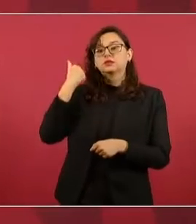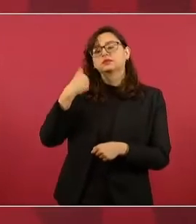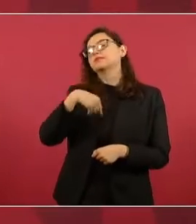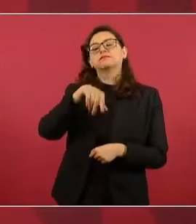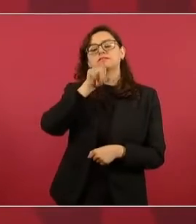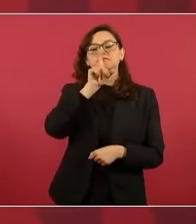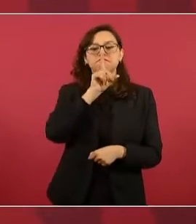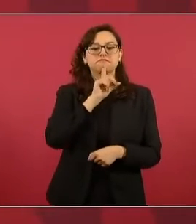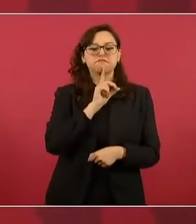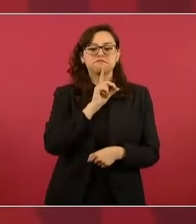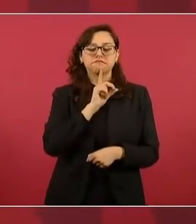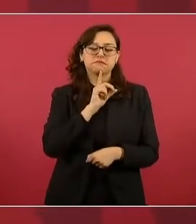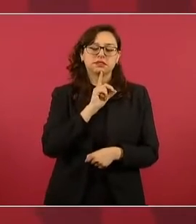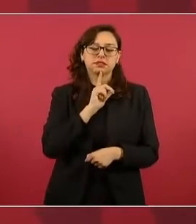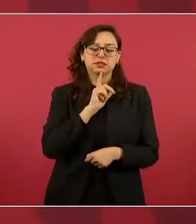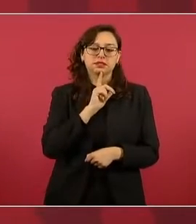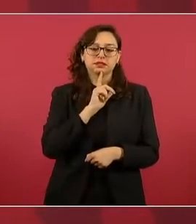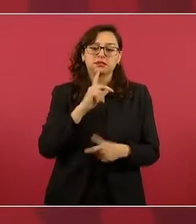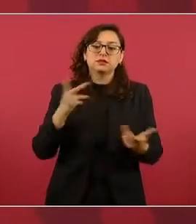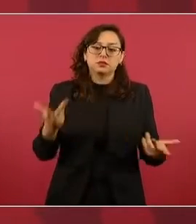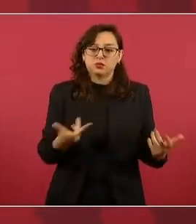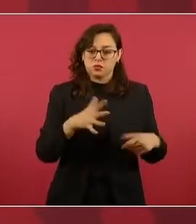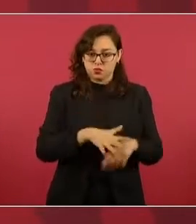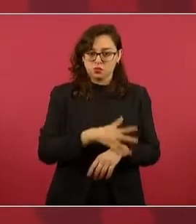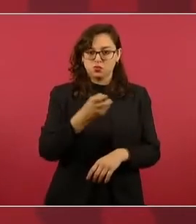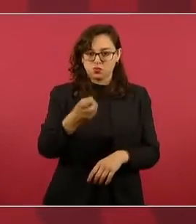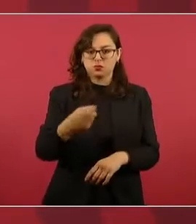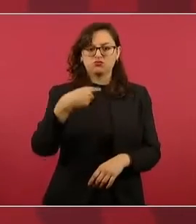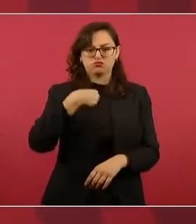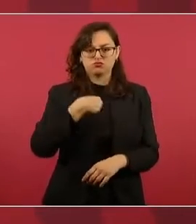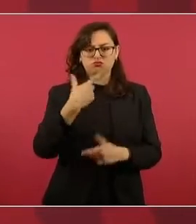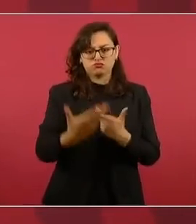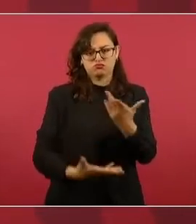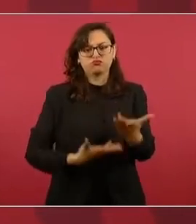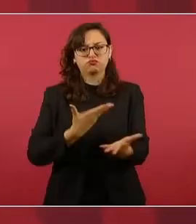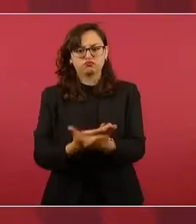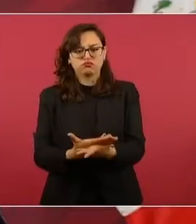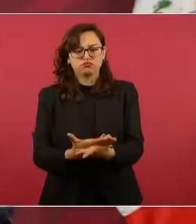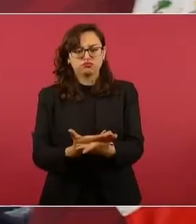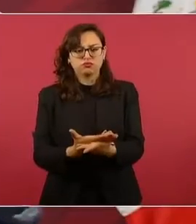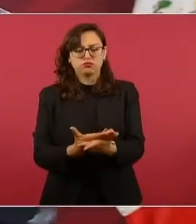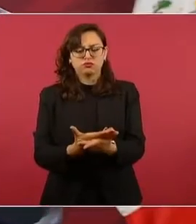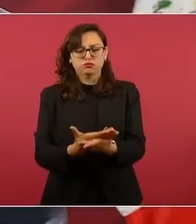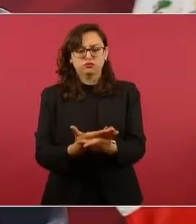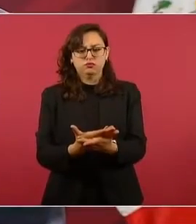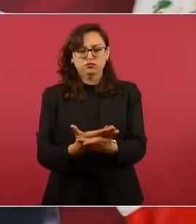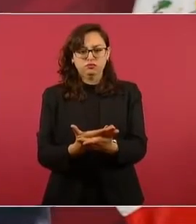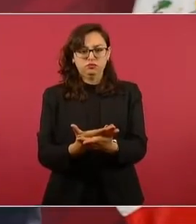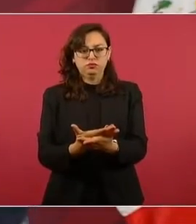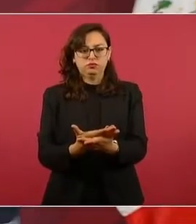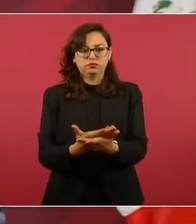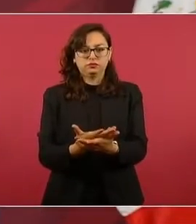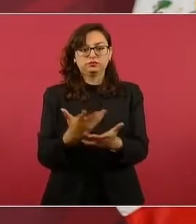eso planteé si se va a llevar a cabo